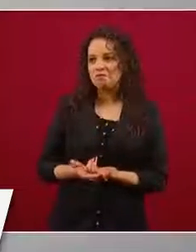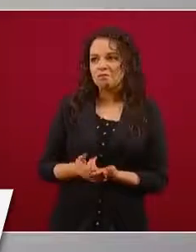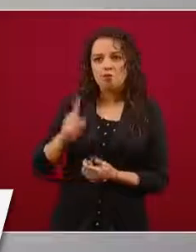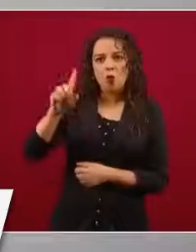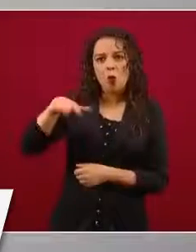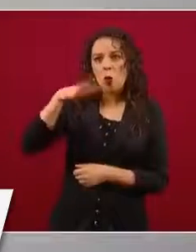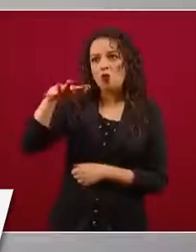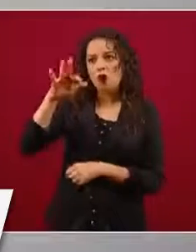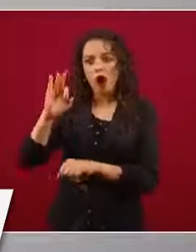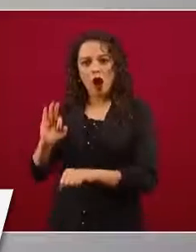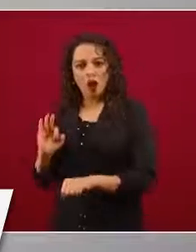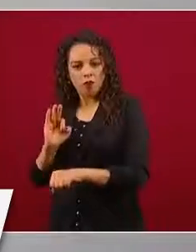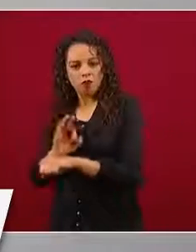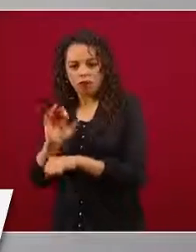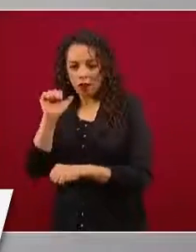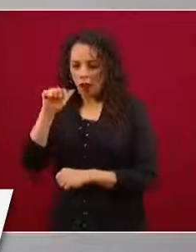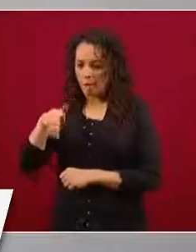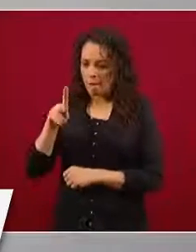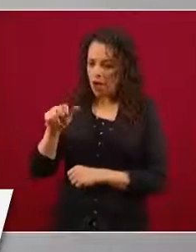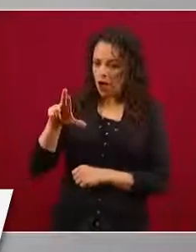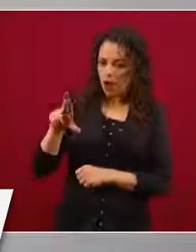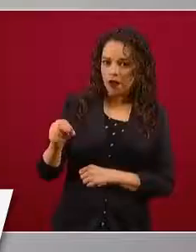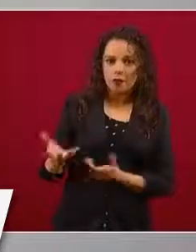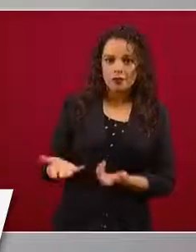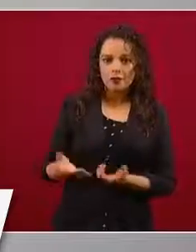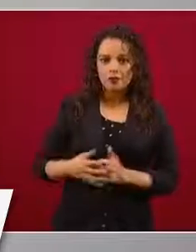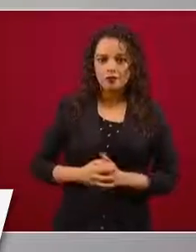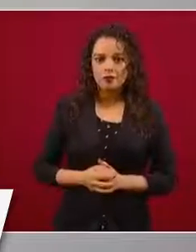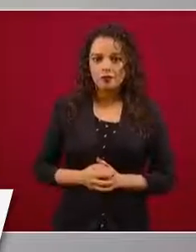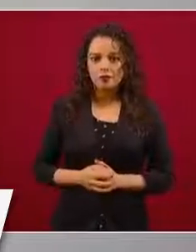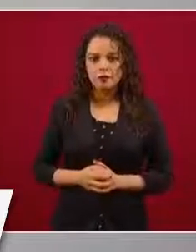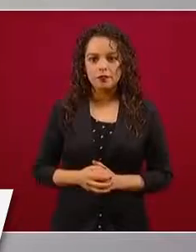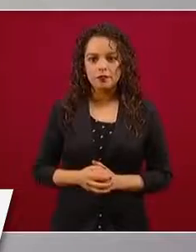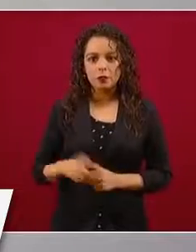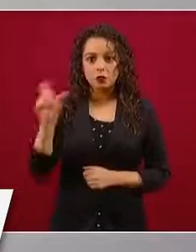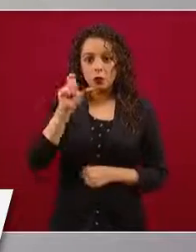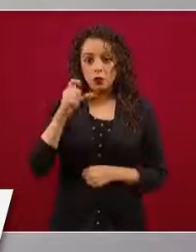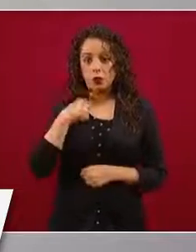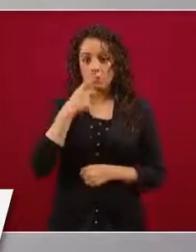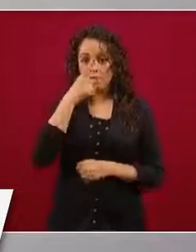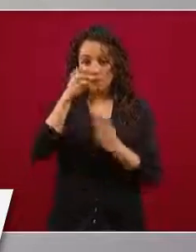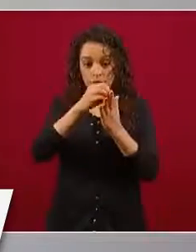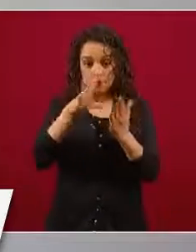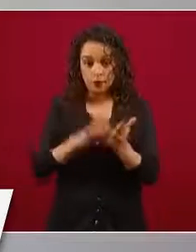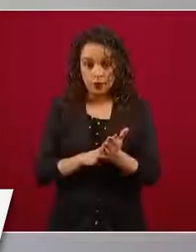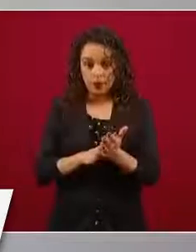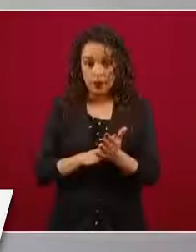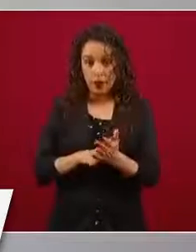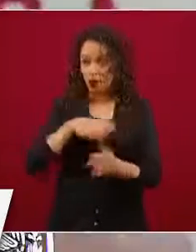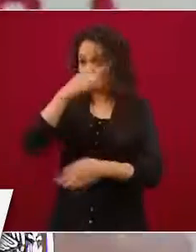Cuando se planteó que nadie ganara más que el presidente, se ampararon